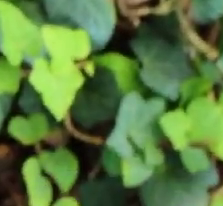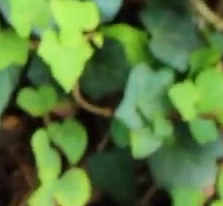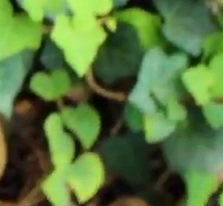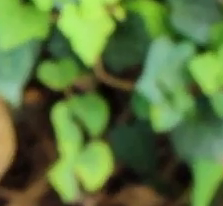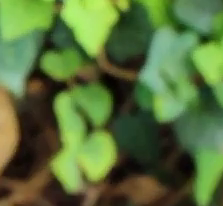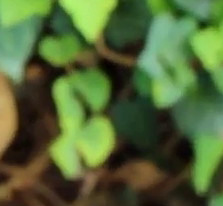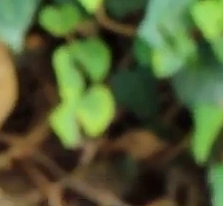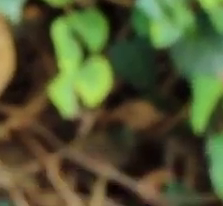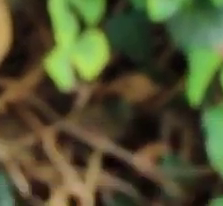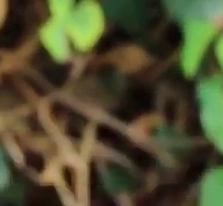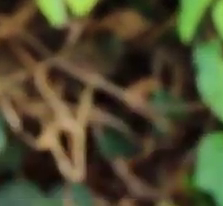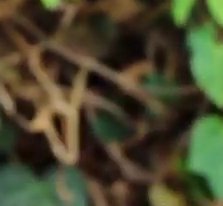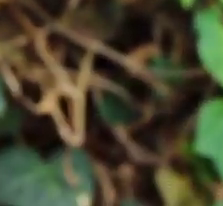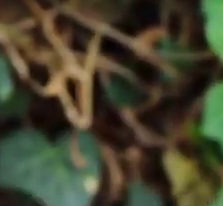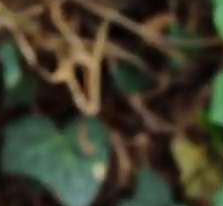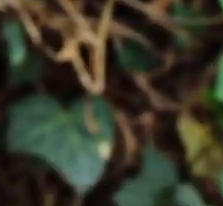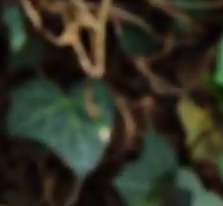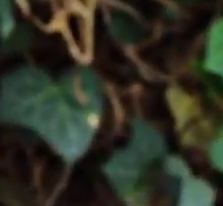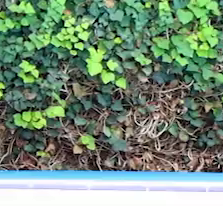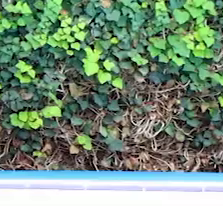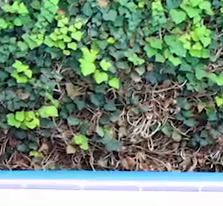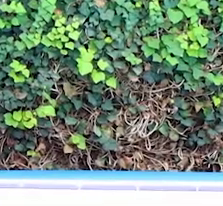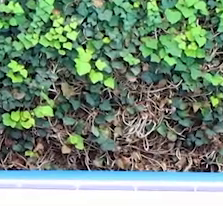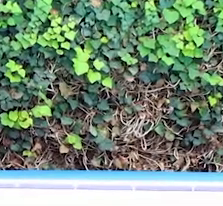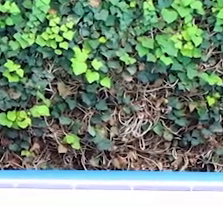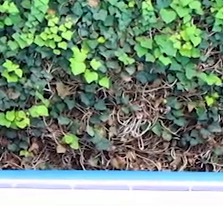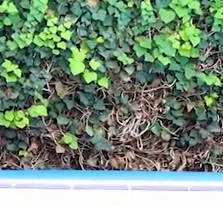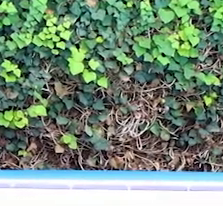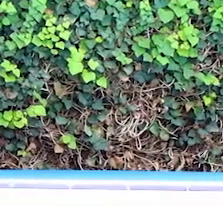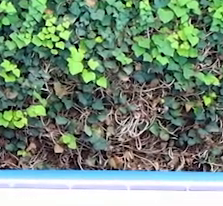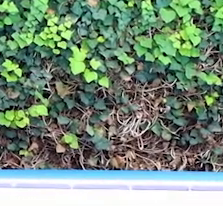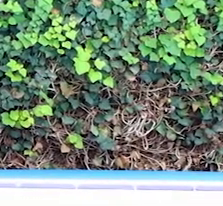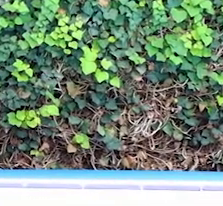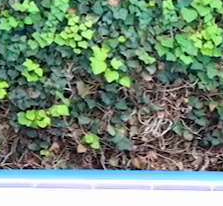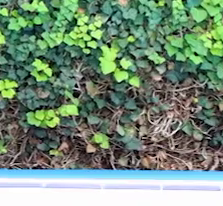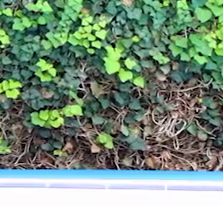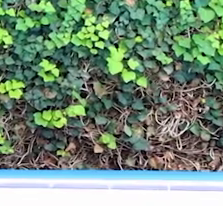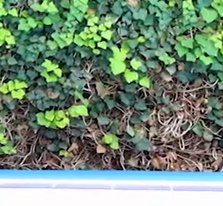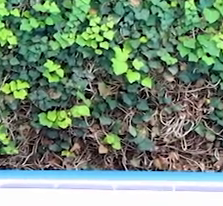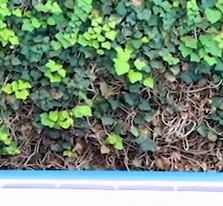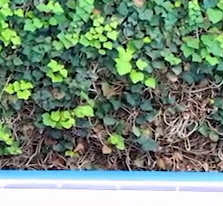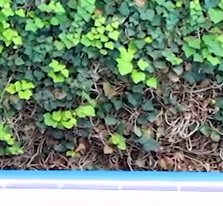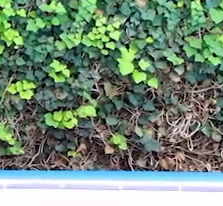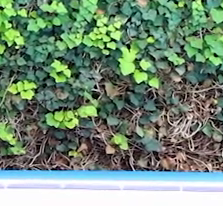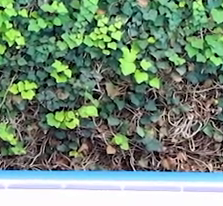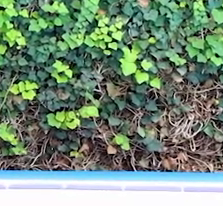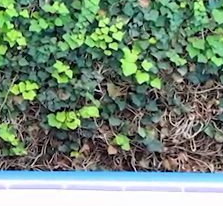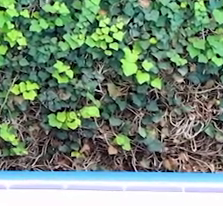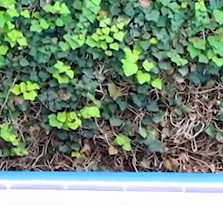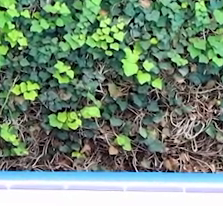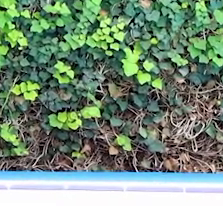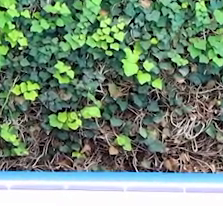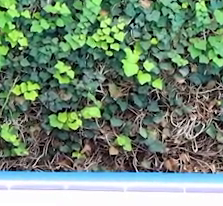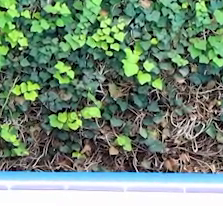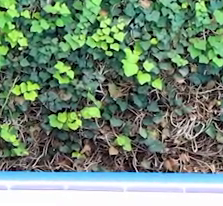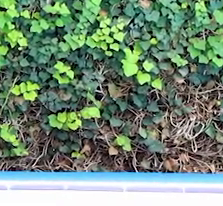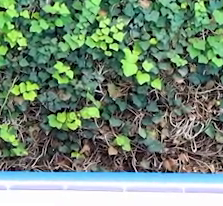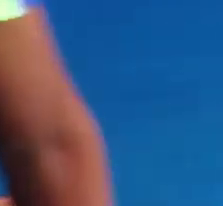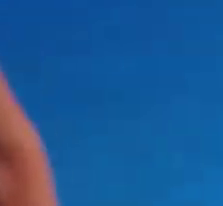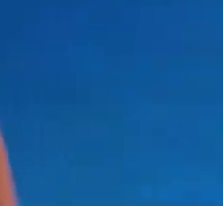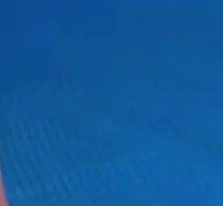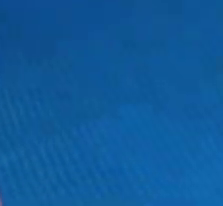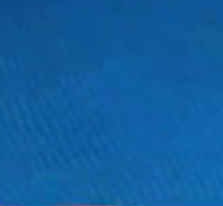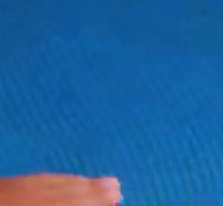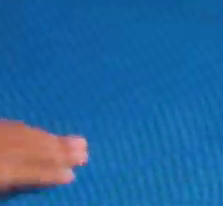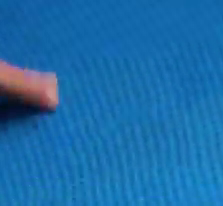Exhalamos. Respiramos. Exhalamos. Nos volvamos a poner en posición de seis puntos y elevamos